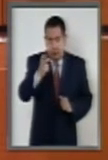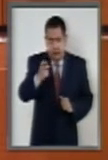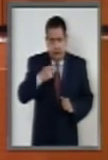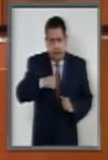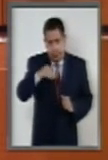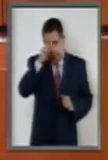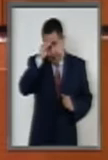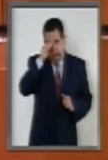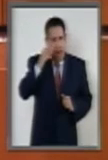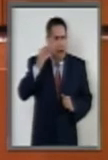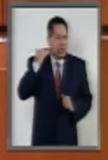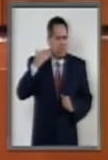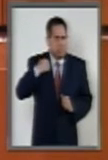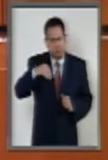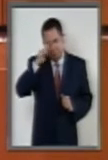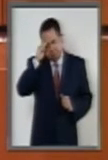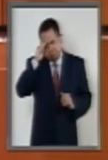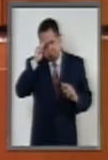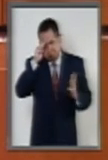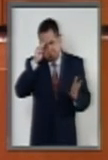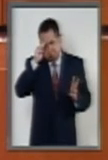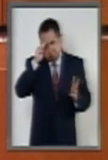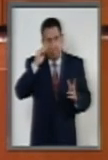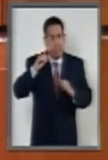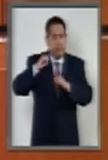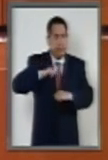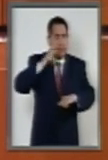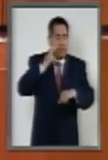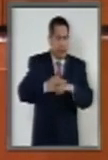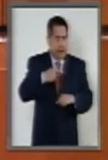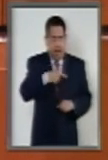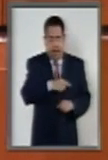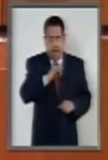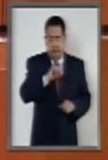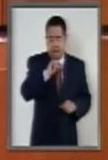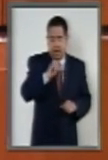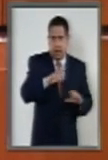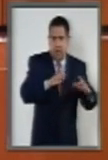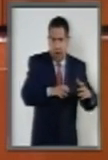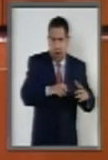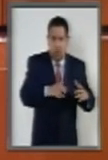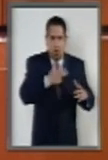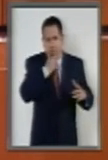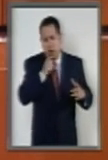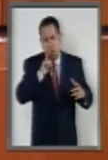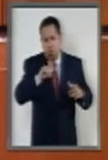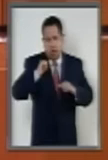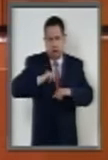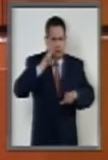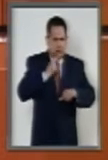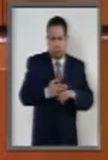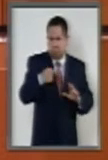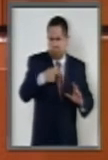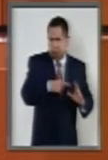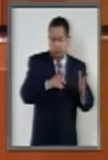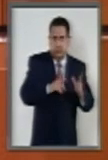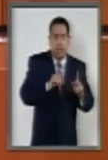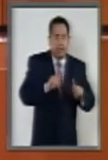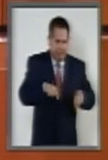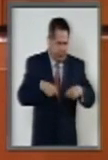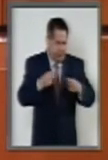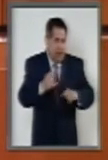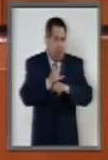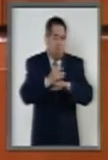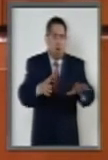se había contemplado que el titular de la fiscalía o la titular de la fiscalía rindiera